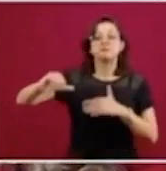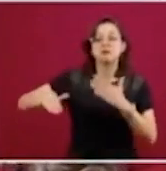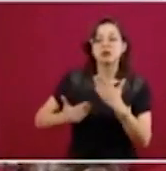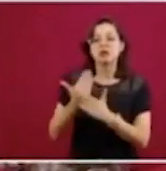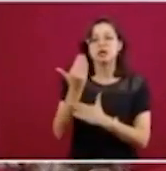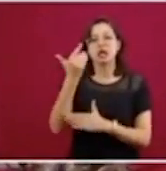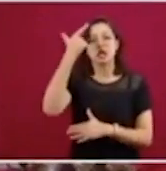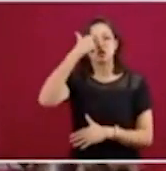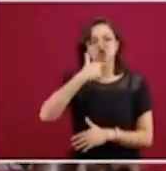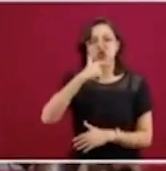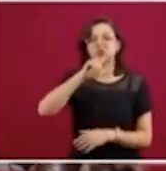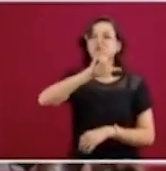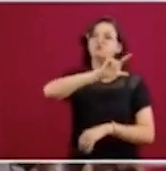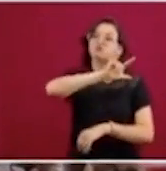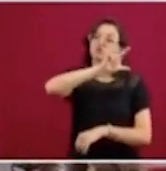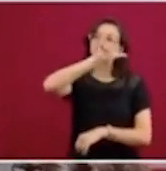noche.